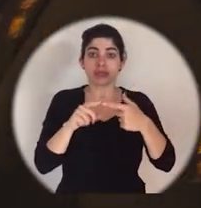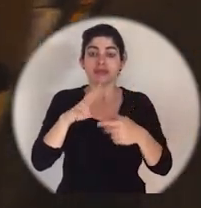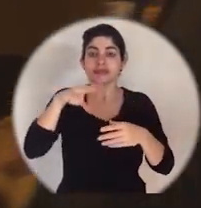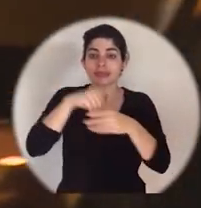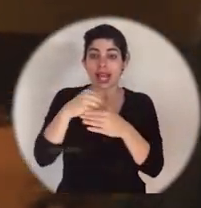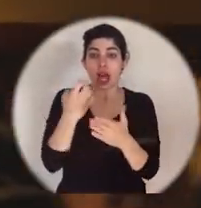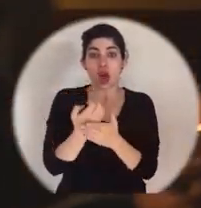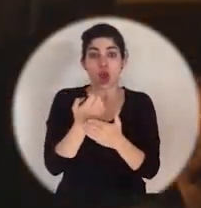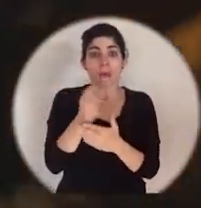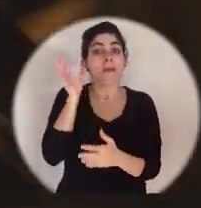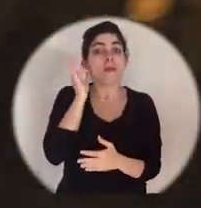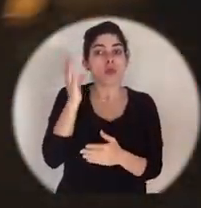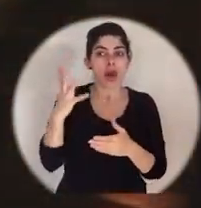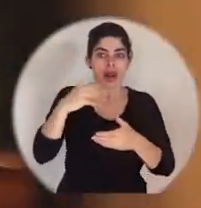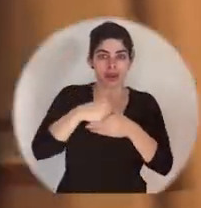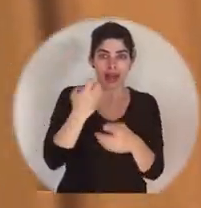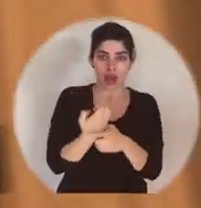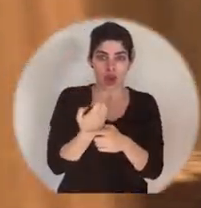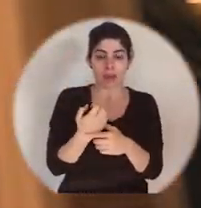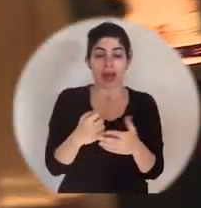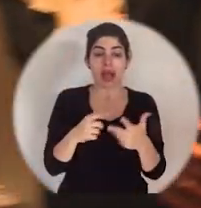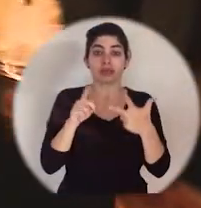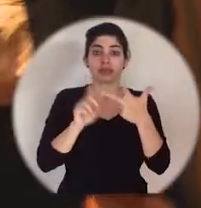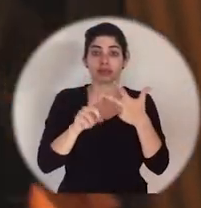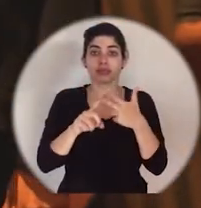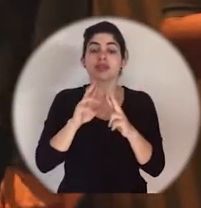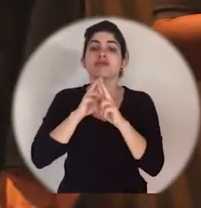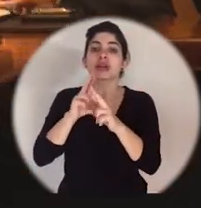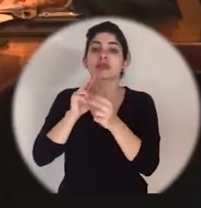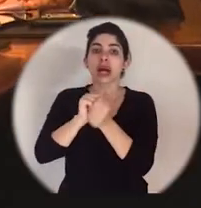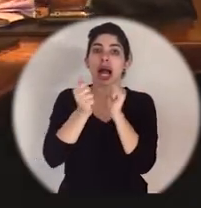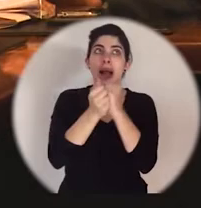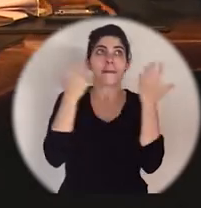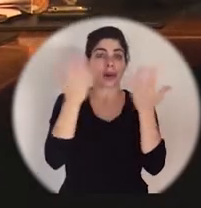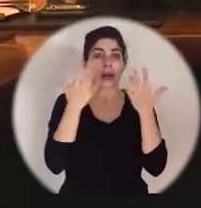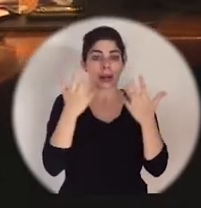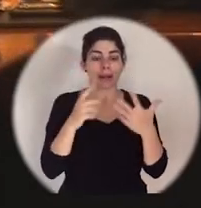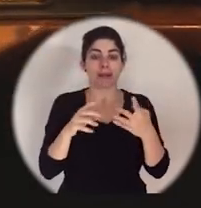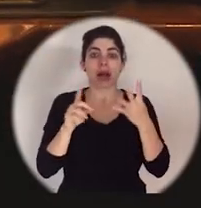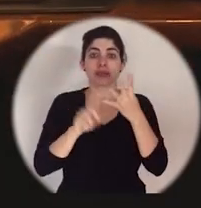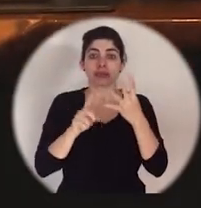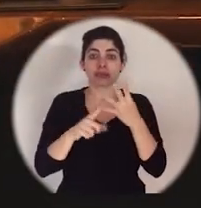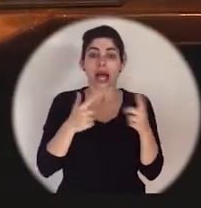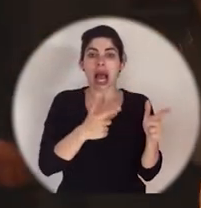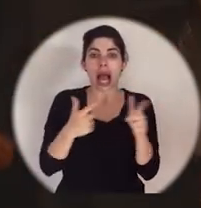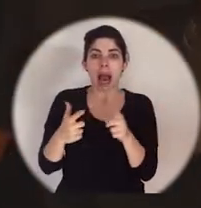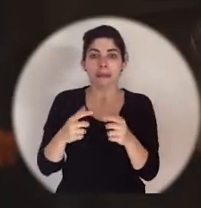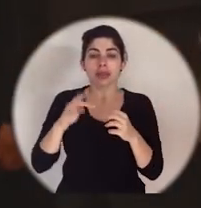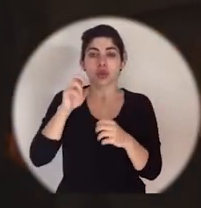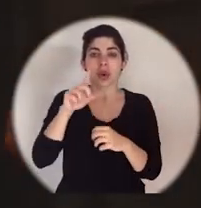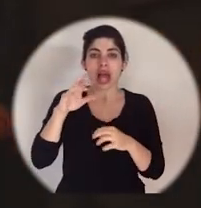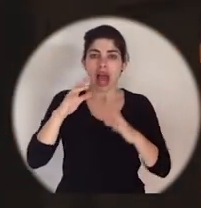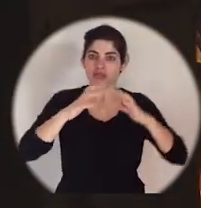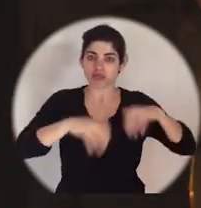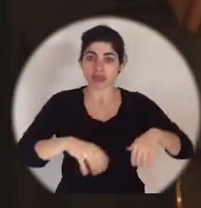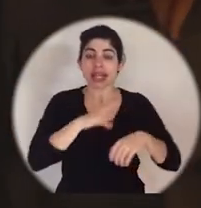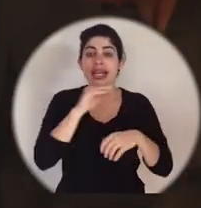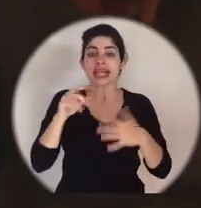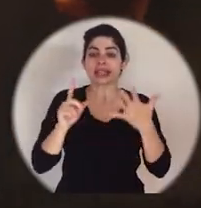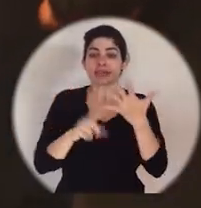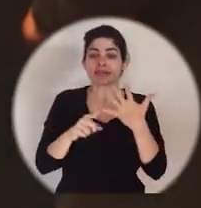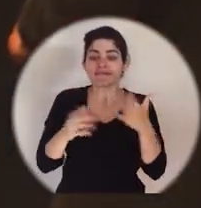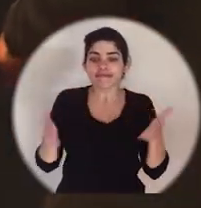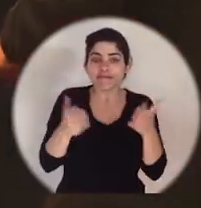económica de la mujer, la respuesta al cambio climático, el desarme nuclear y la promoción de las alianzas